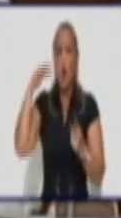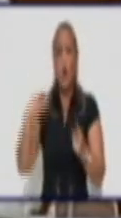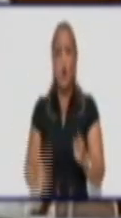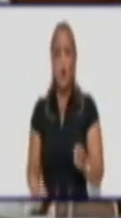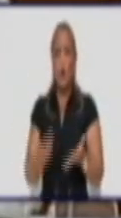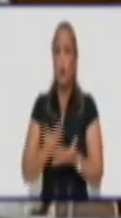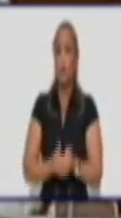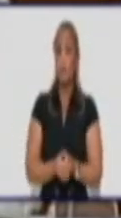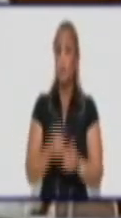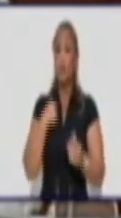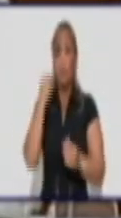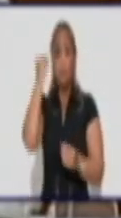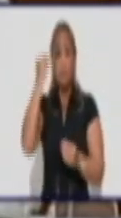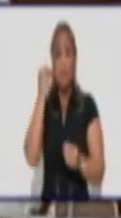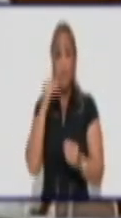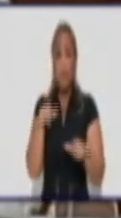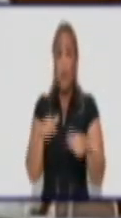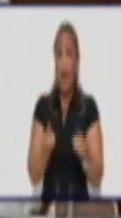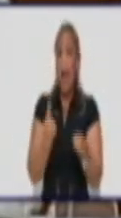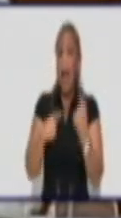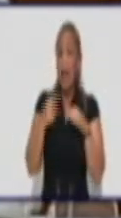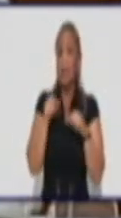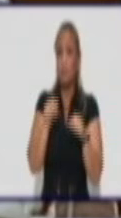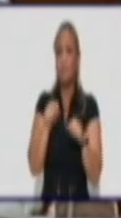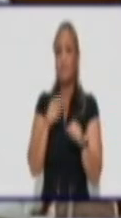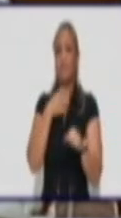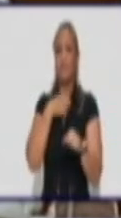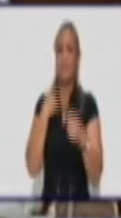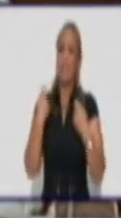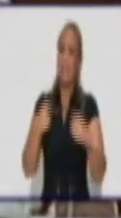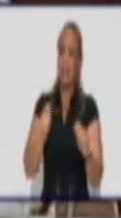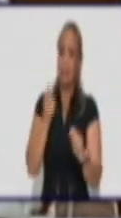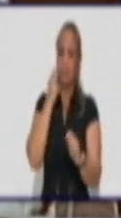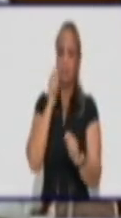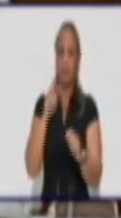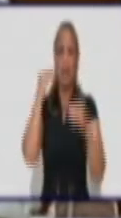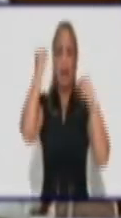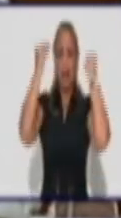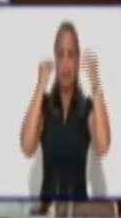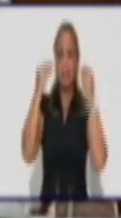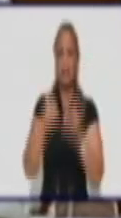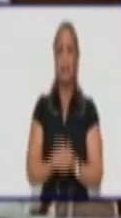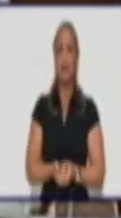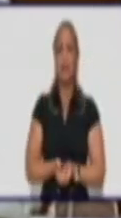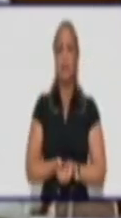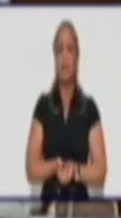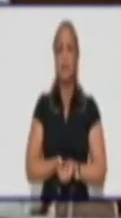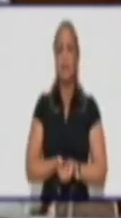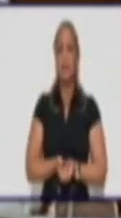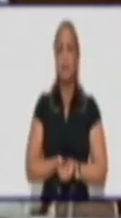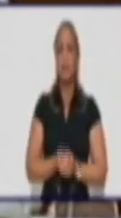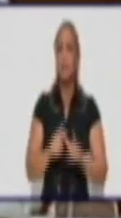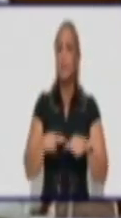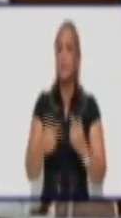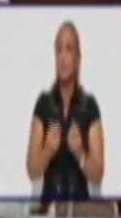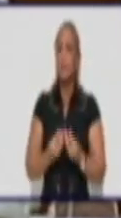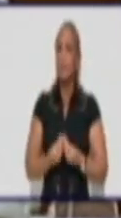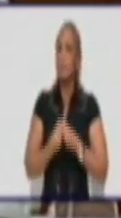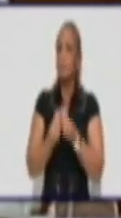que eso es una asignatura que hay que revisar, que hay que revisar, se le está dejando muchas cosas